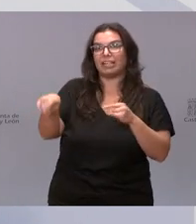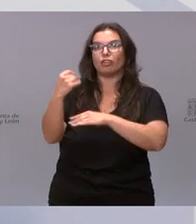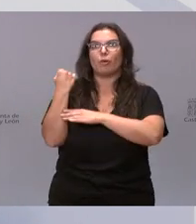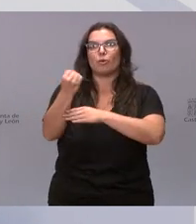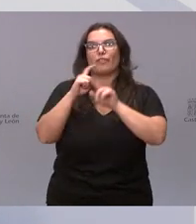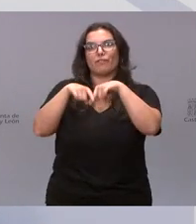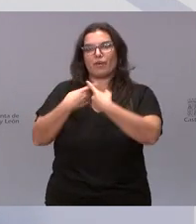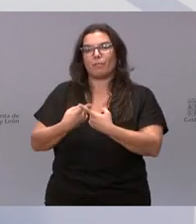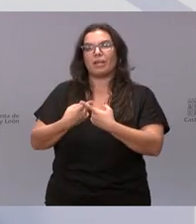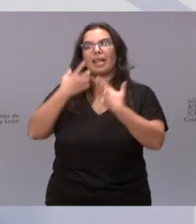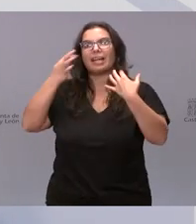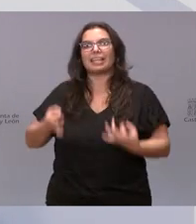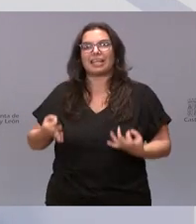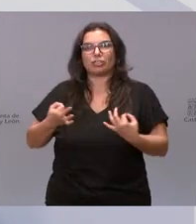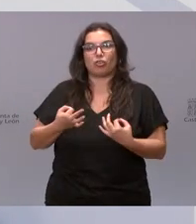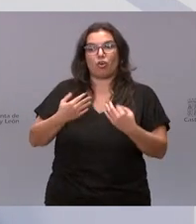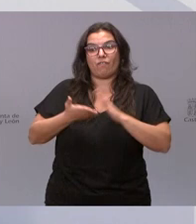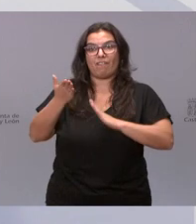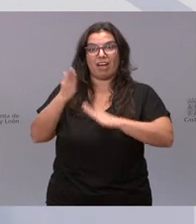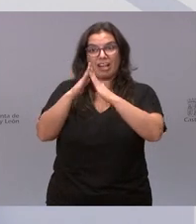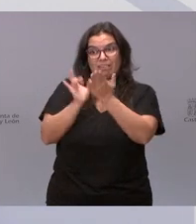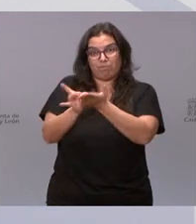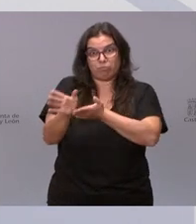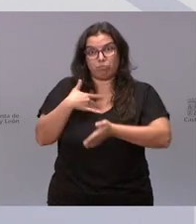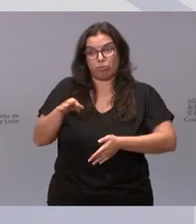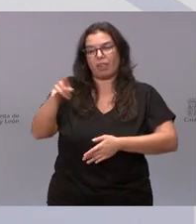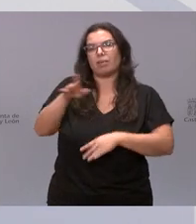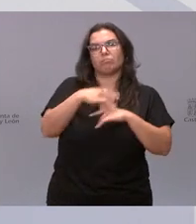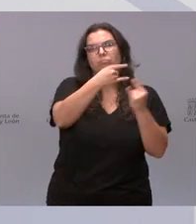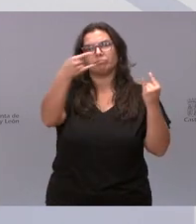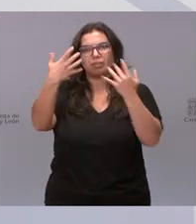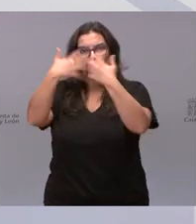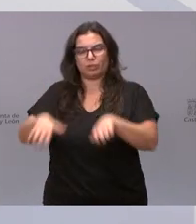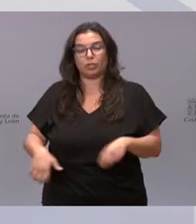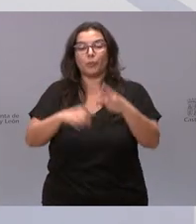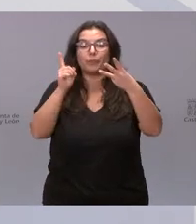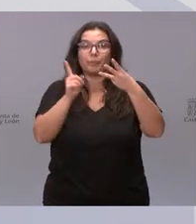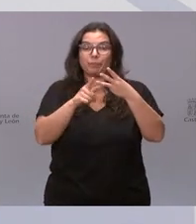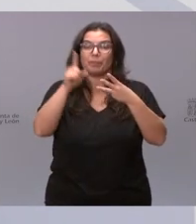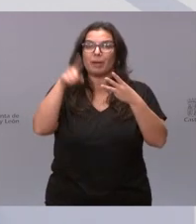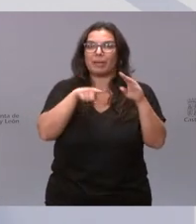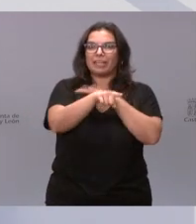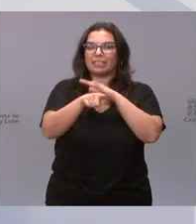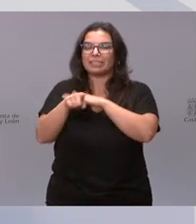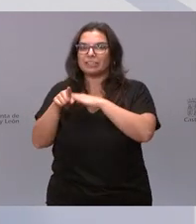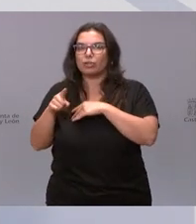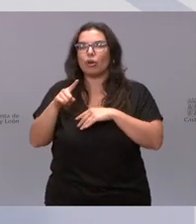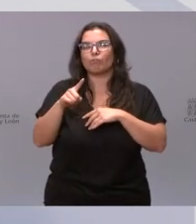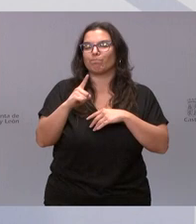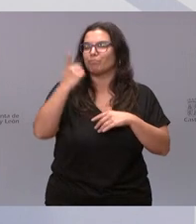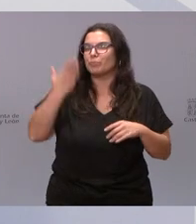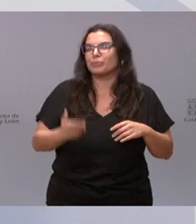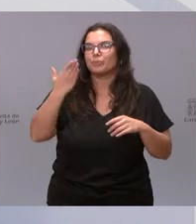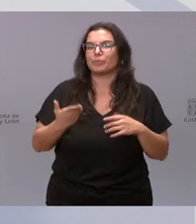familias en riesgo de desahucio. Y en la tramitación también van a participar un elemento fundamental